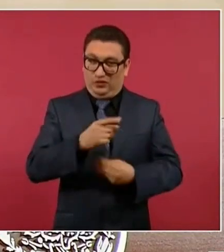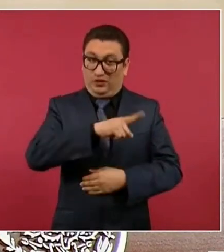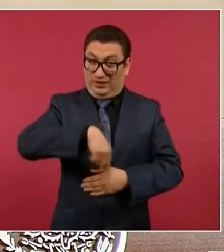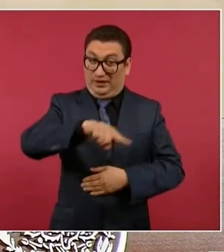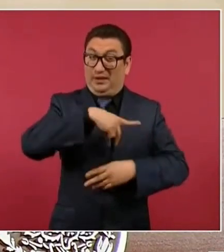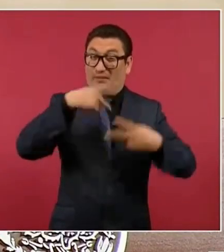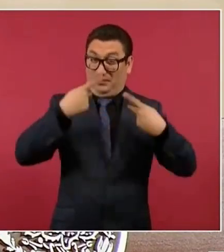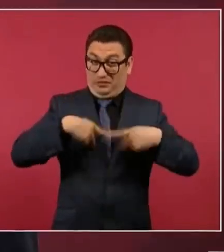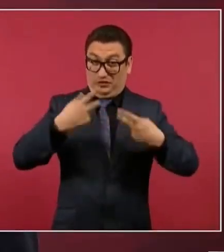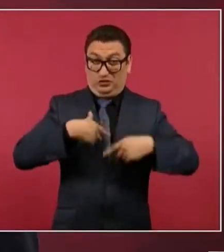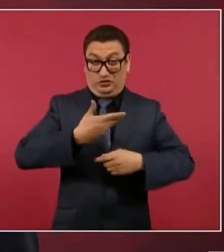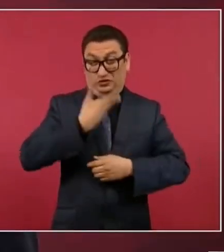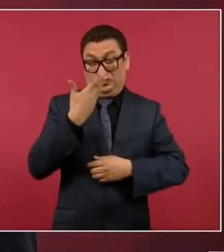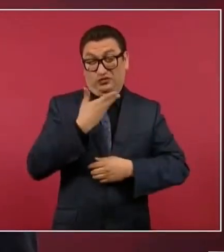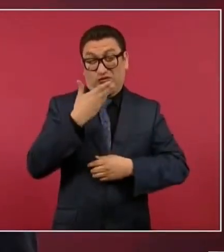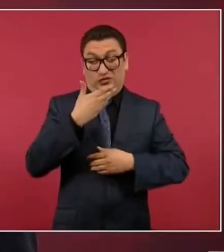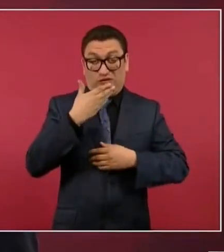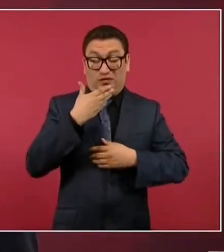conservadores.